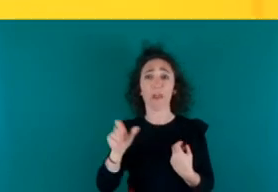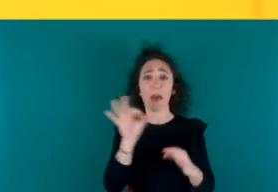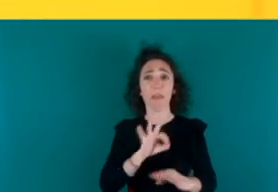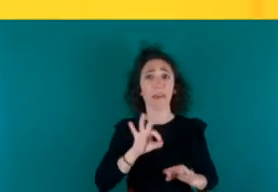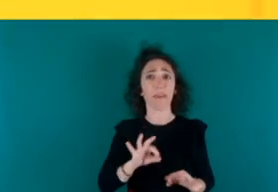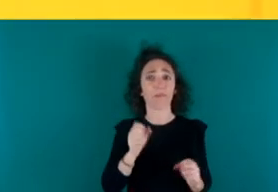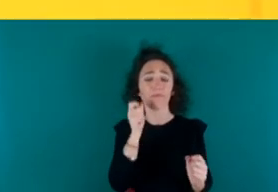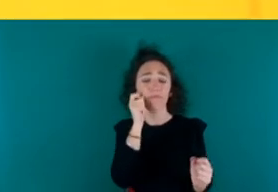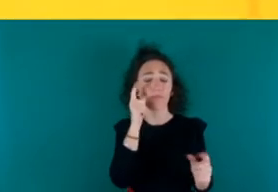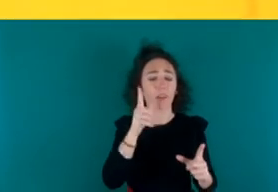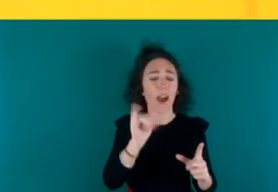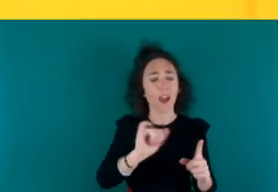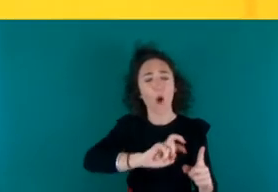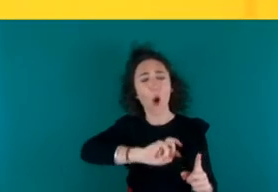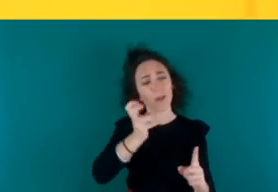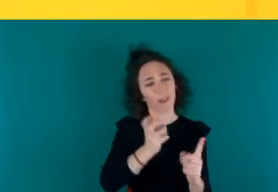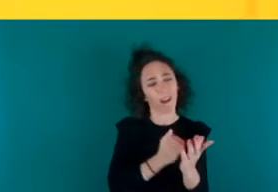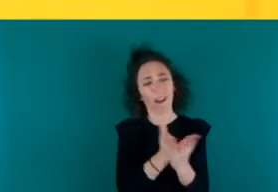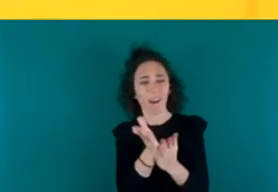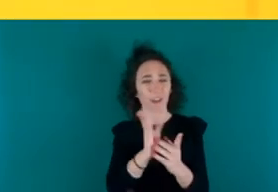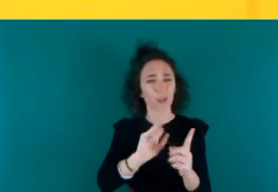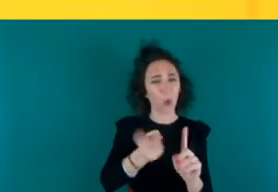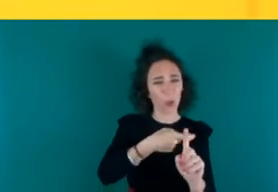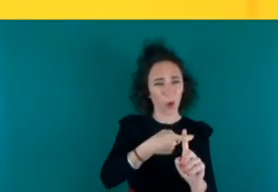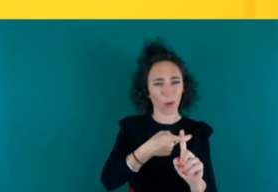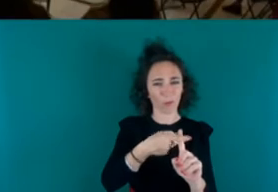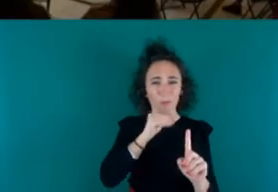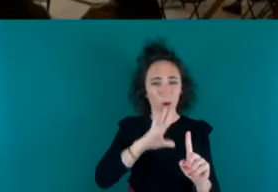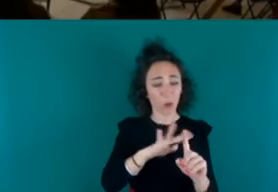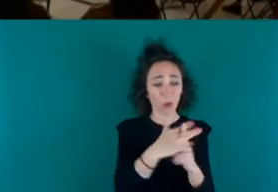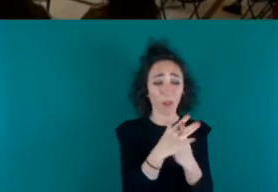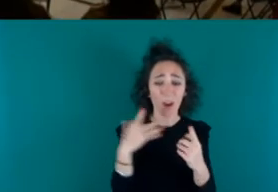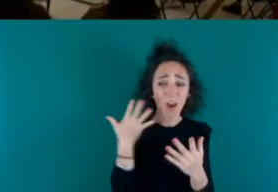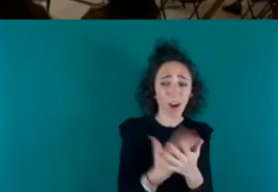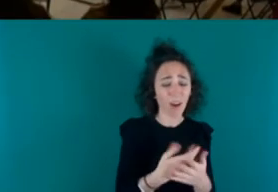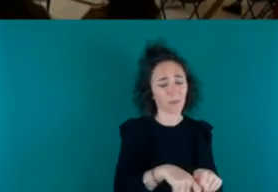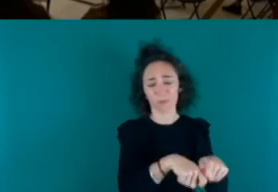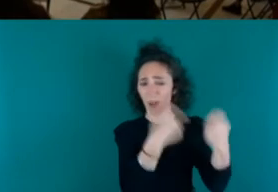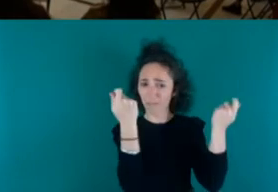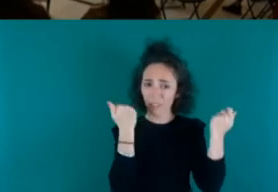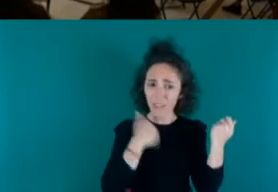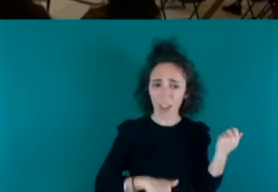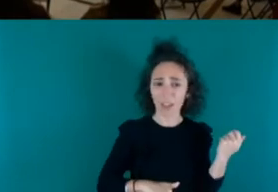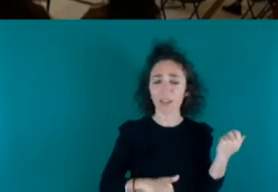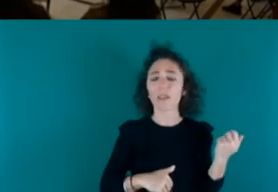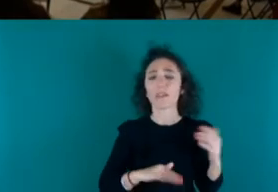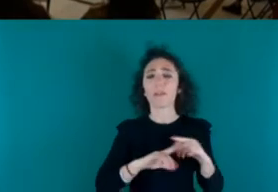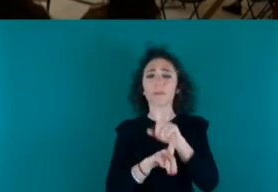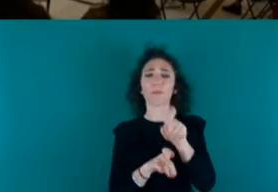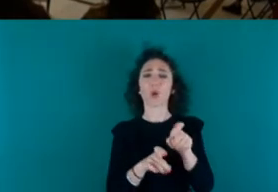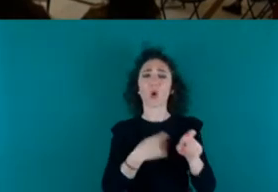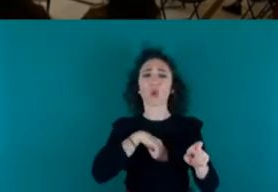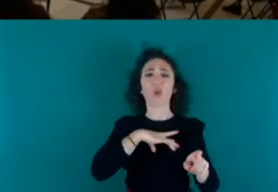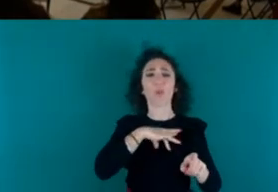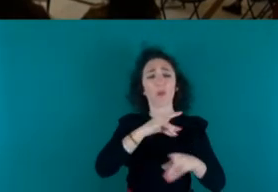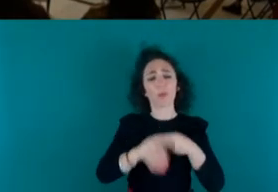que en seguir manteniendo esta situación y nosotros ¿cómo podemos hacer para que eso cambie? sea en